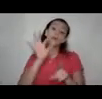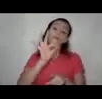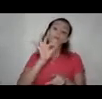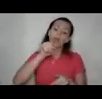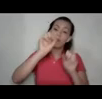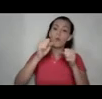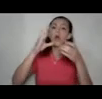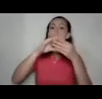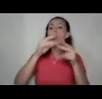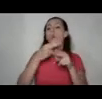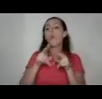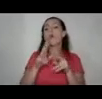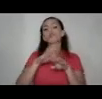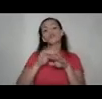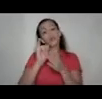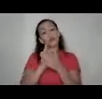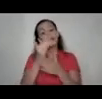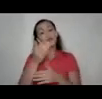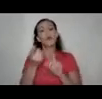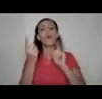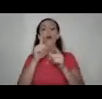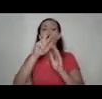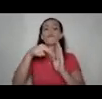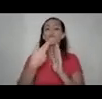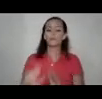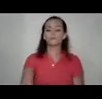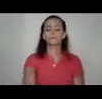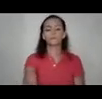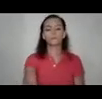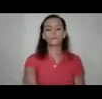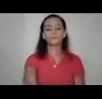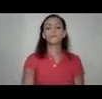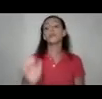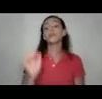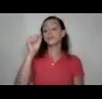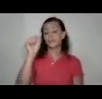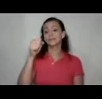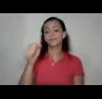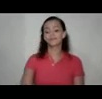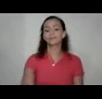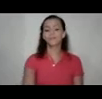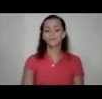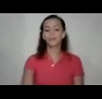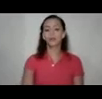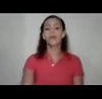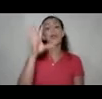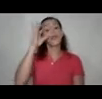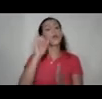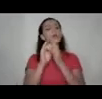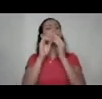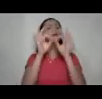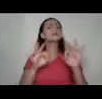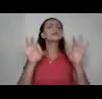brevemente sobre esto cuál es ese rol sí, sí Natalia yo creo que aquí lo más importante es que los hombres